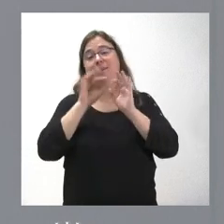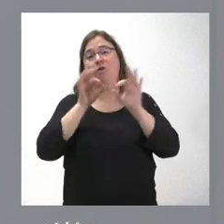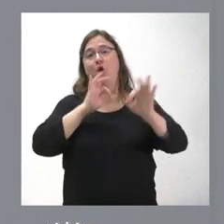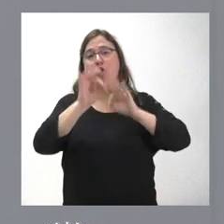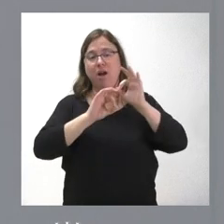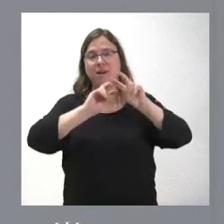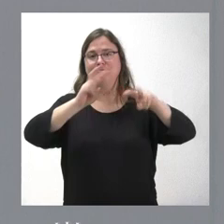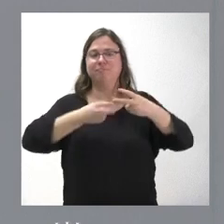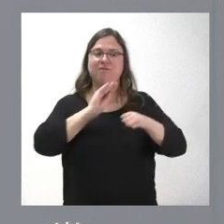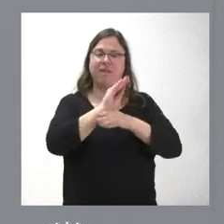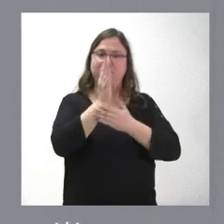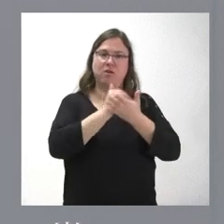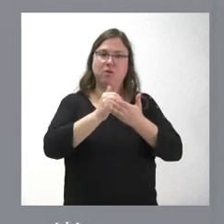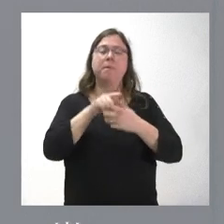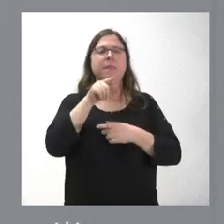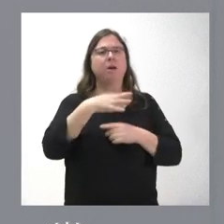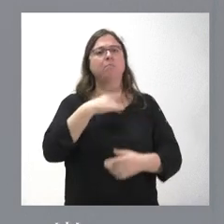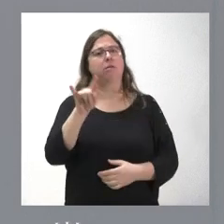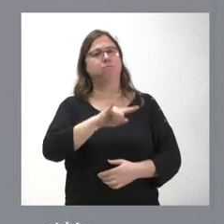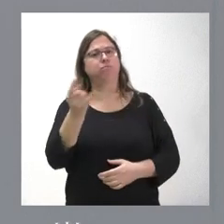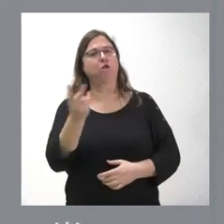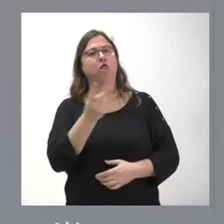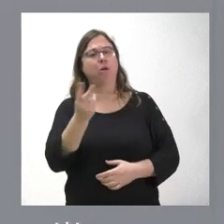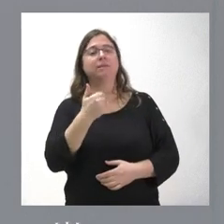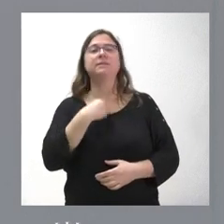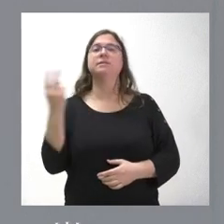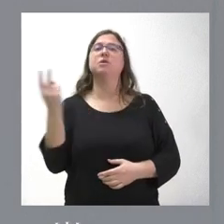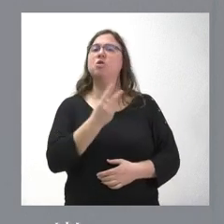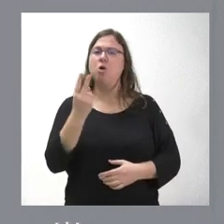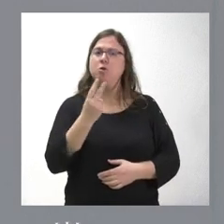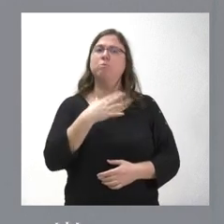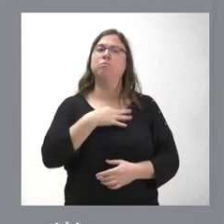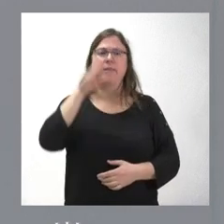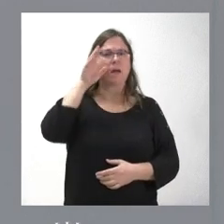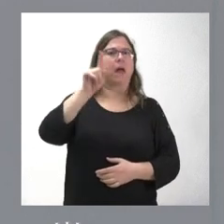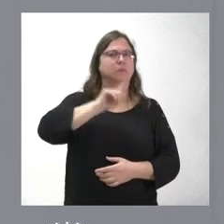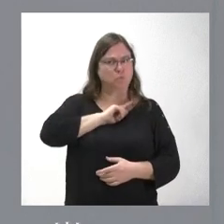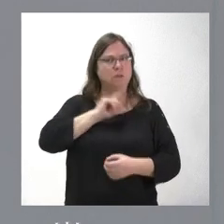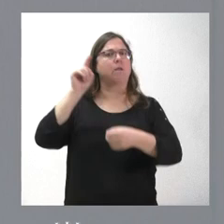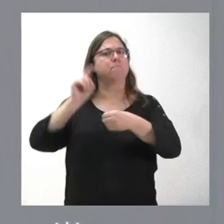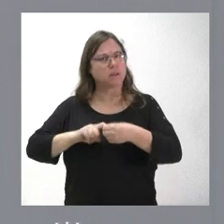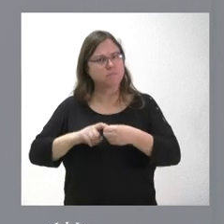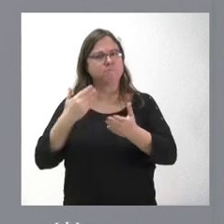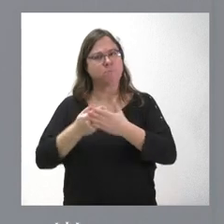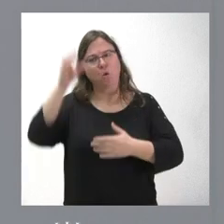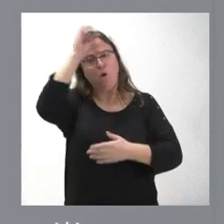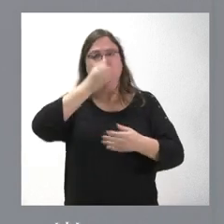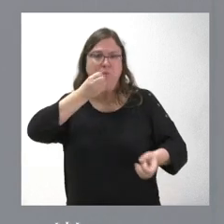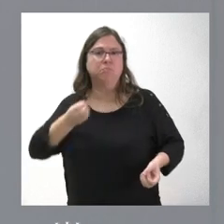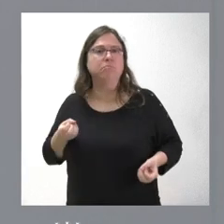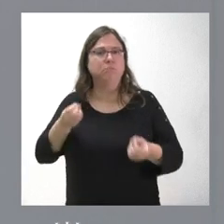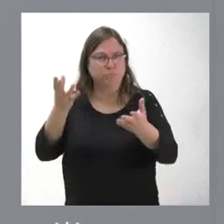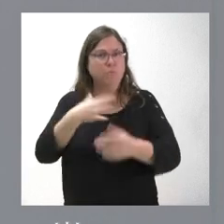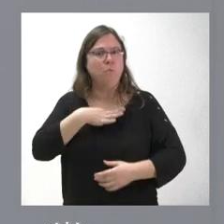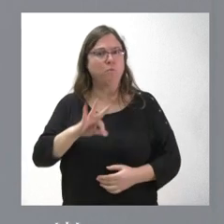Esto no excluye esta otra doble legitimidad, que es la que tenemos las comunidades autónomas, de ser escuchadas, de participar, de mostrar nuestra opinión, nuestra